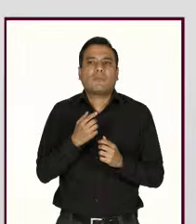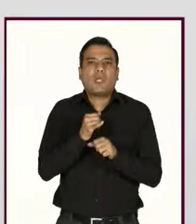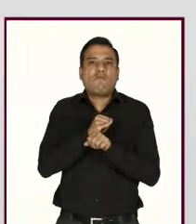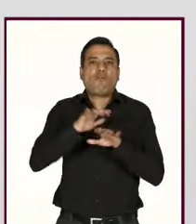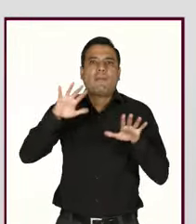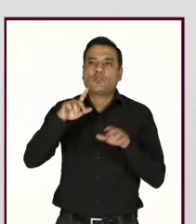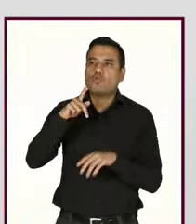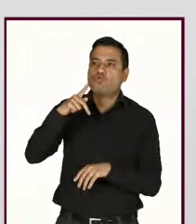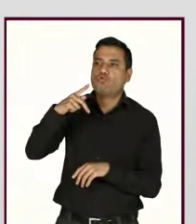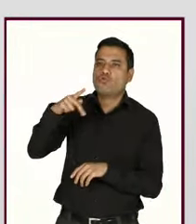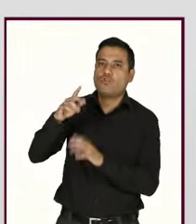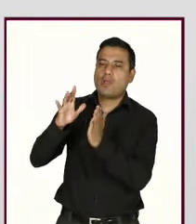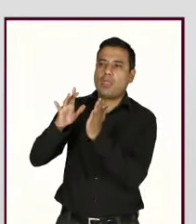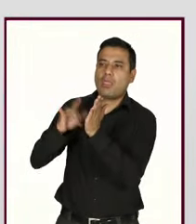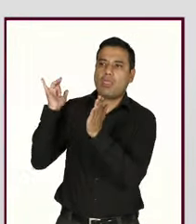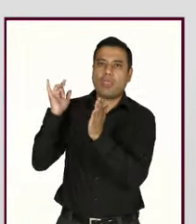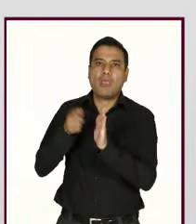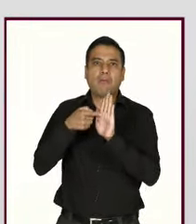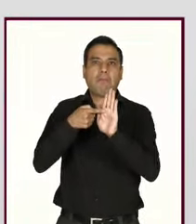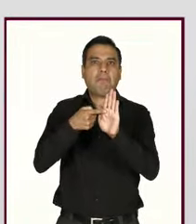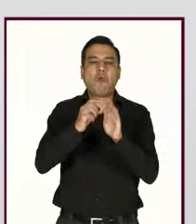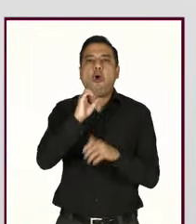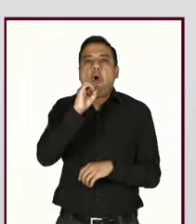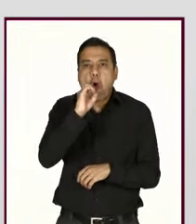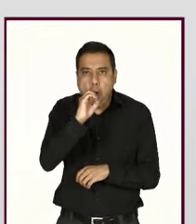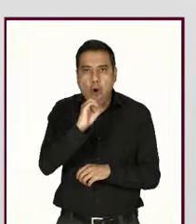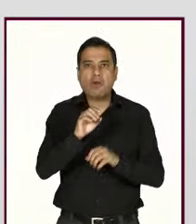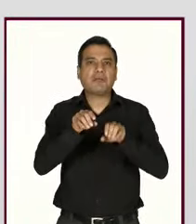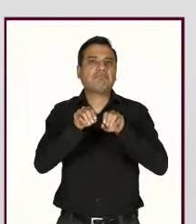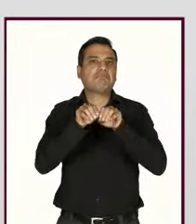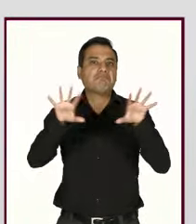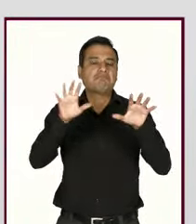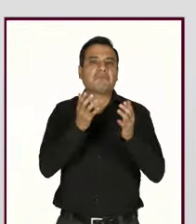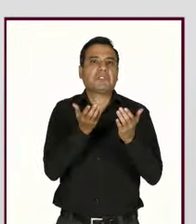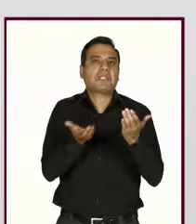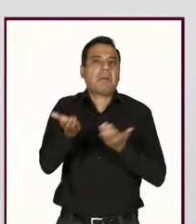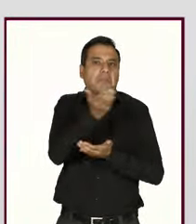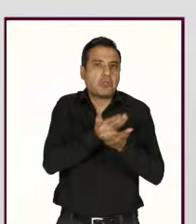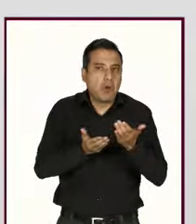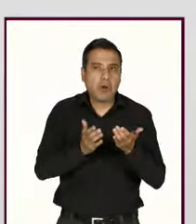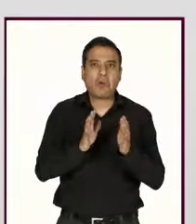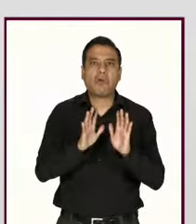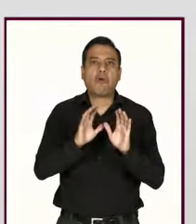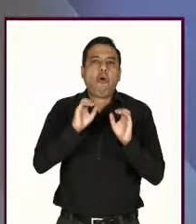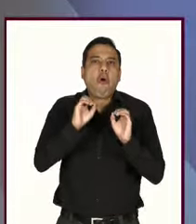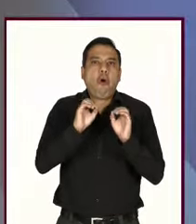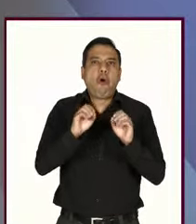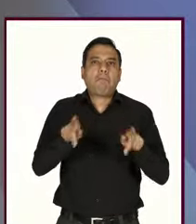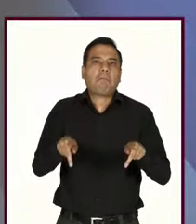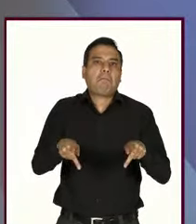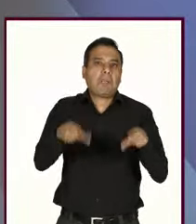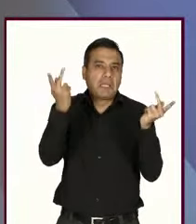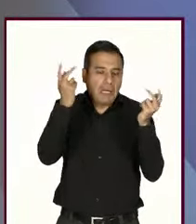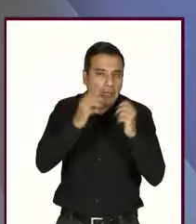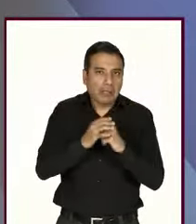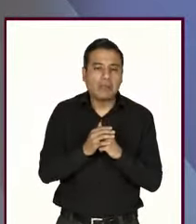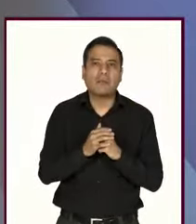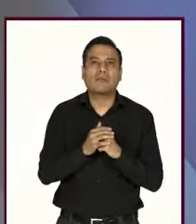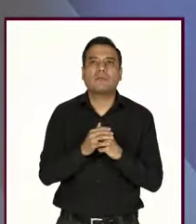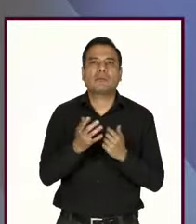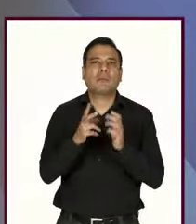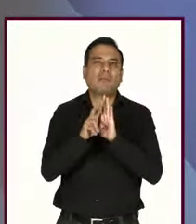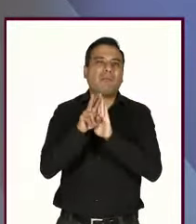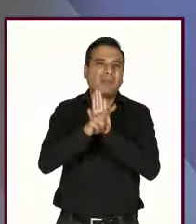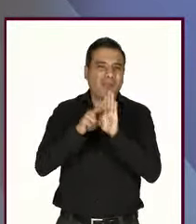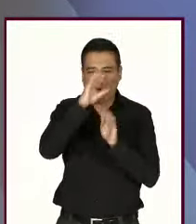información, la distribución, difusión, exhibición, transmisión, comercialización de materiales de índole